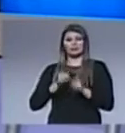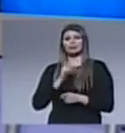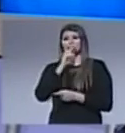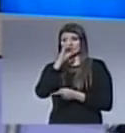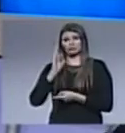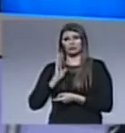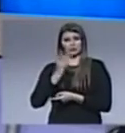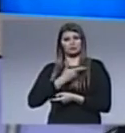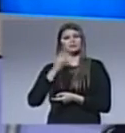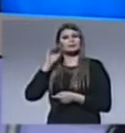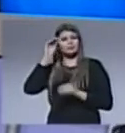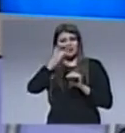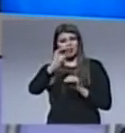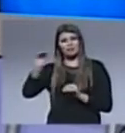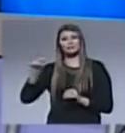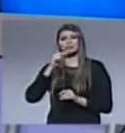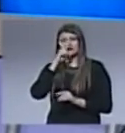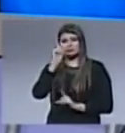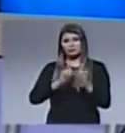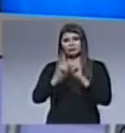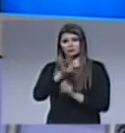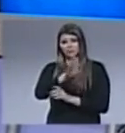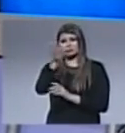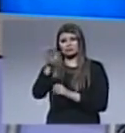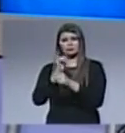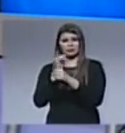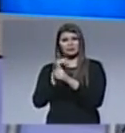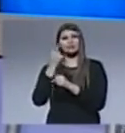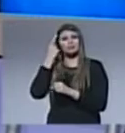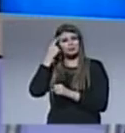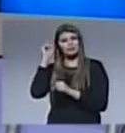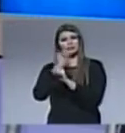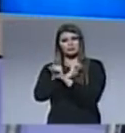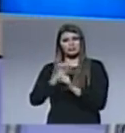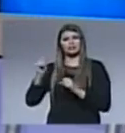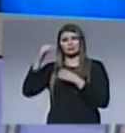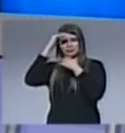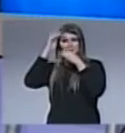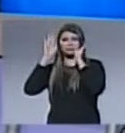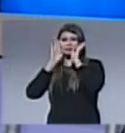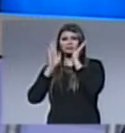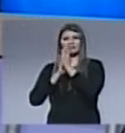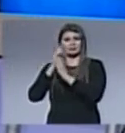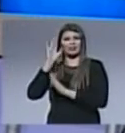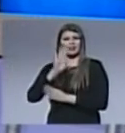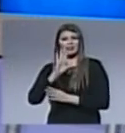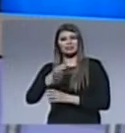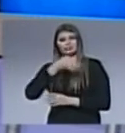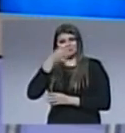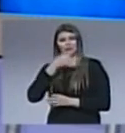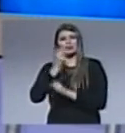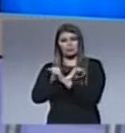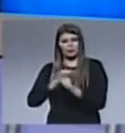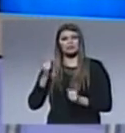hacerte un llamado de que puedas acercarte a una iglesia y poder tener justamente esa intimidad que nos hablaba el pastor Ricardo ofrece poder